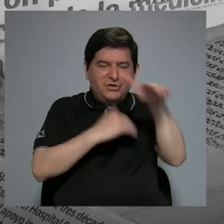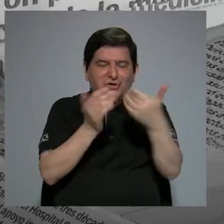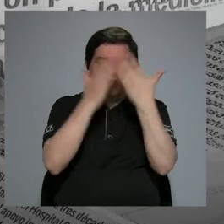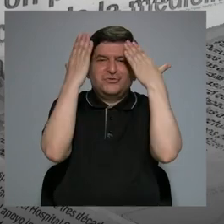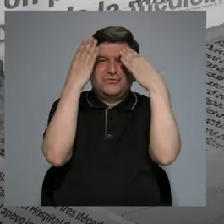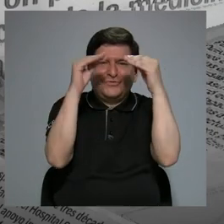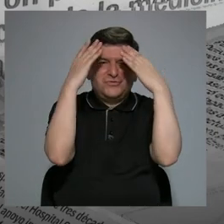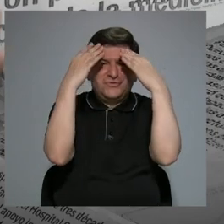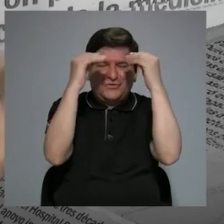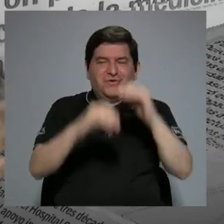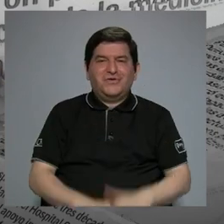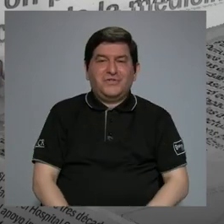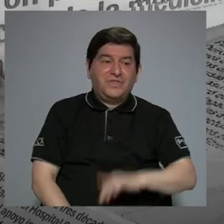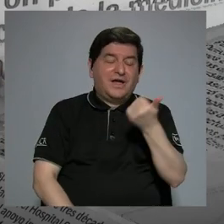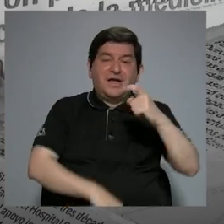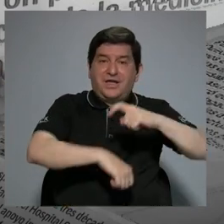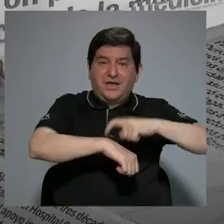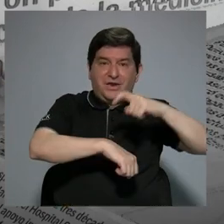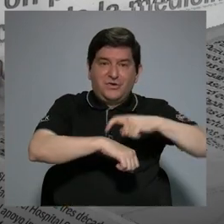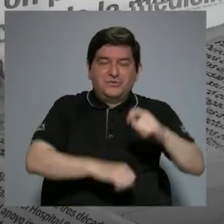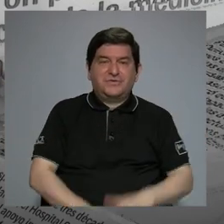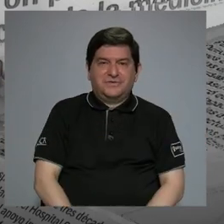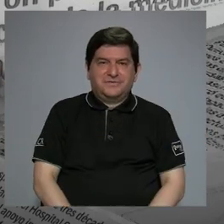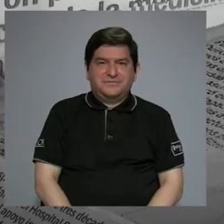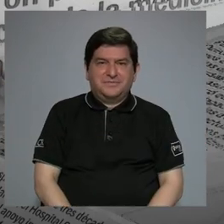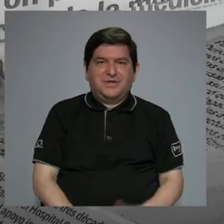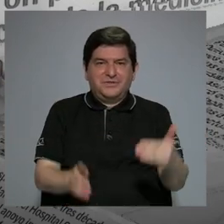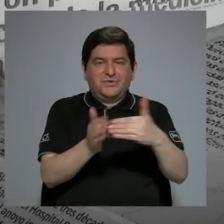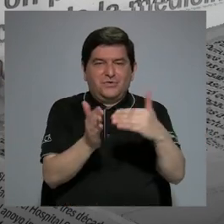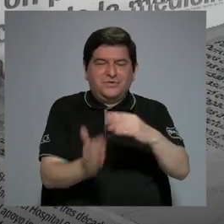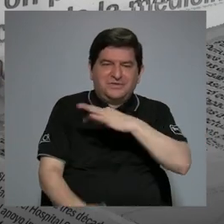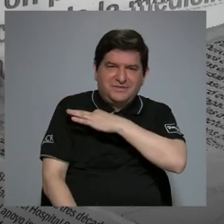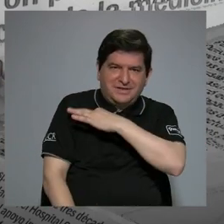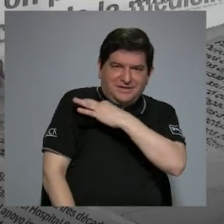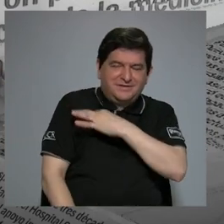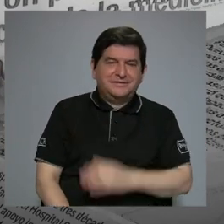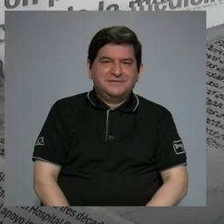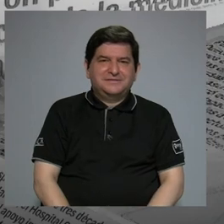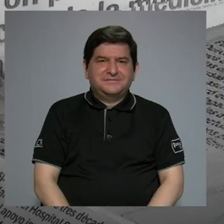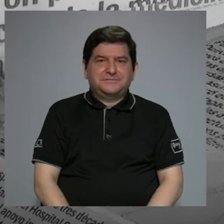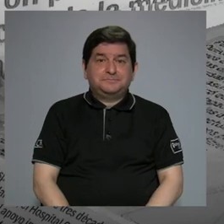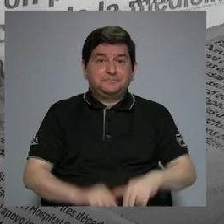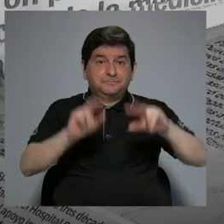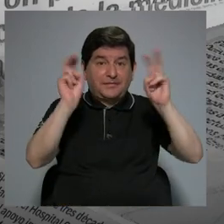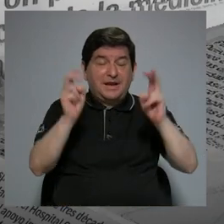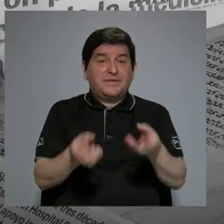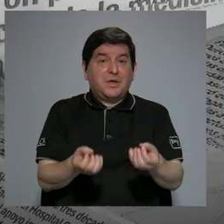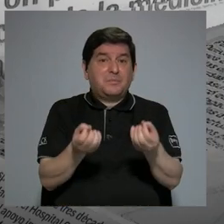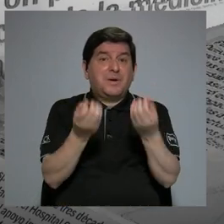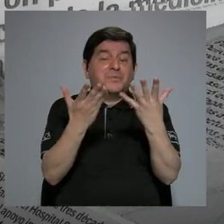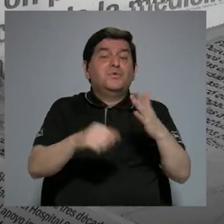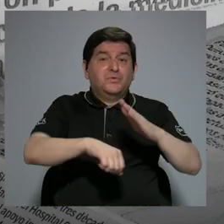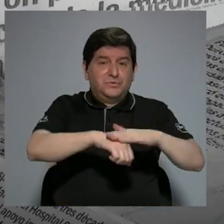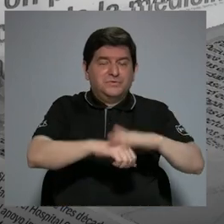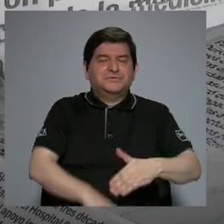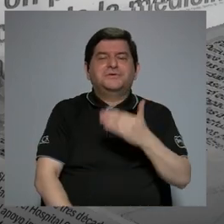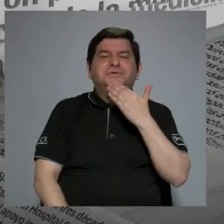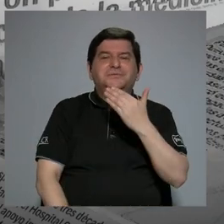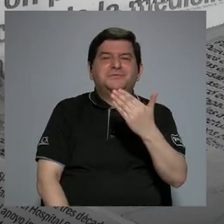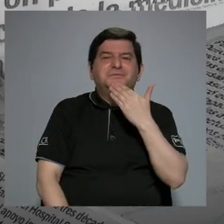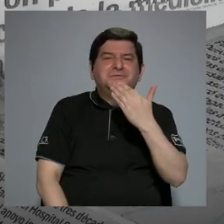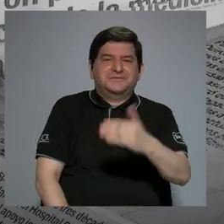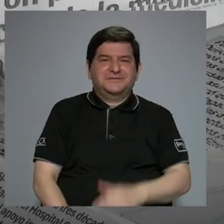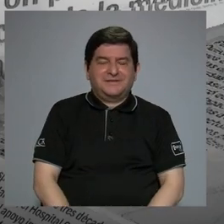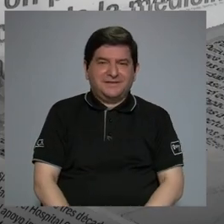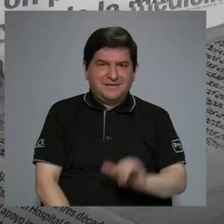esta información. En otro momento lo vamos a volver a invitar porque el tema da para mucho. Muchísimas gracias